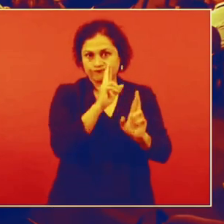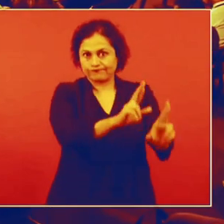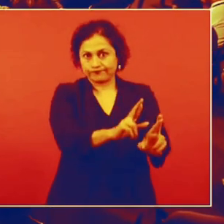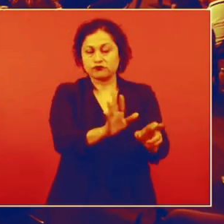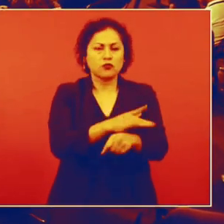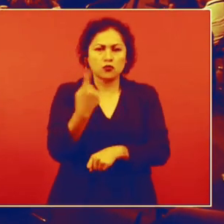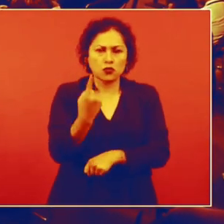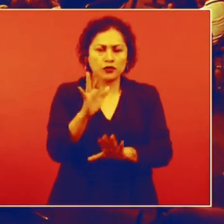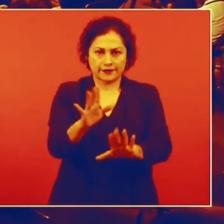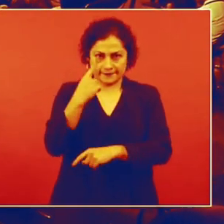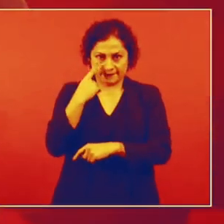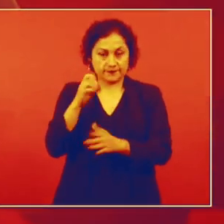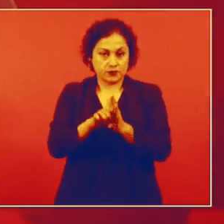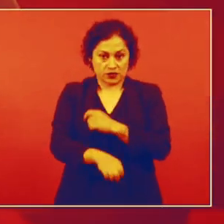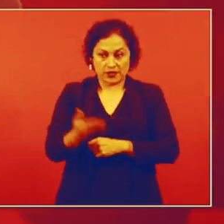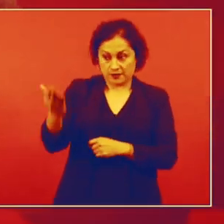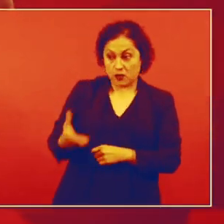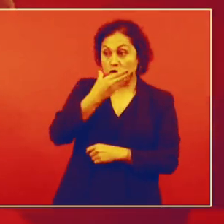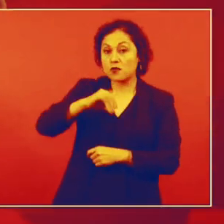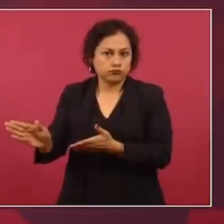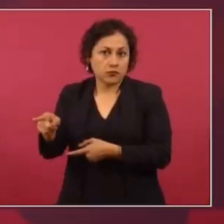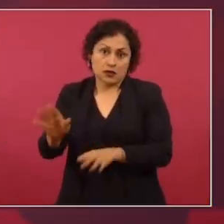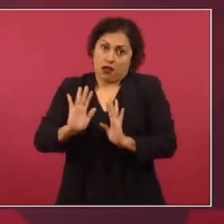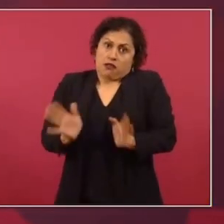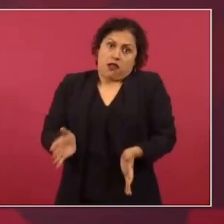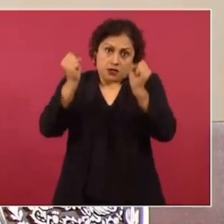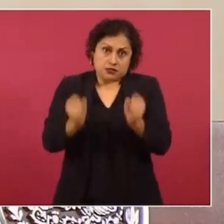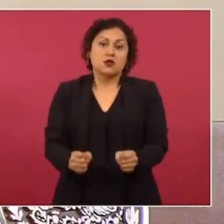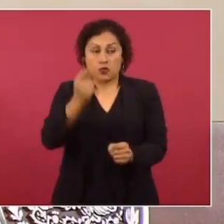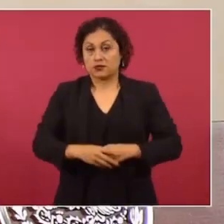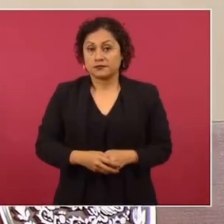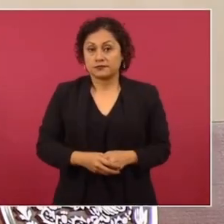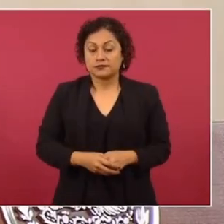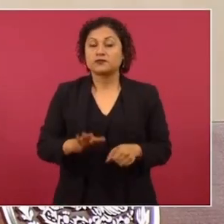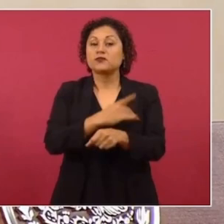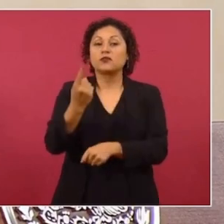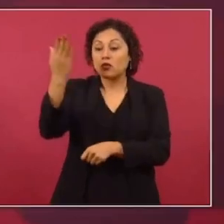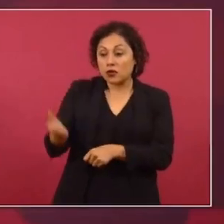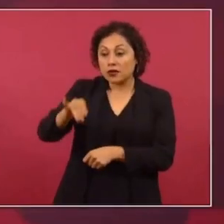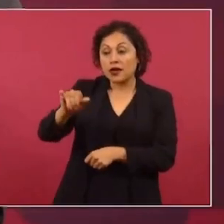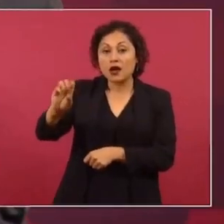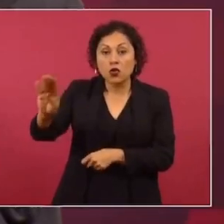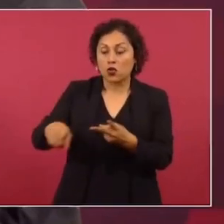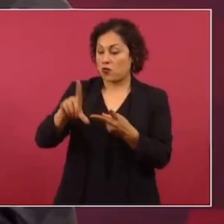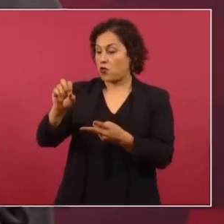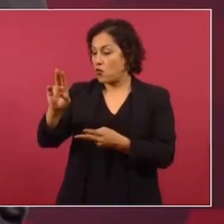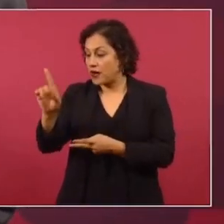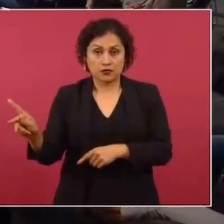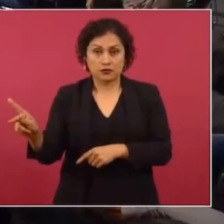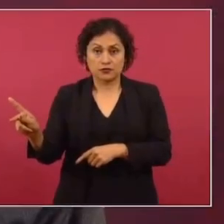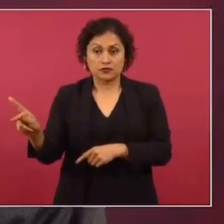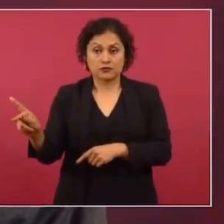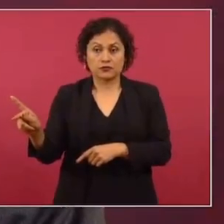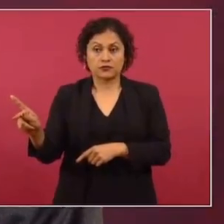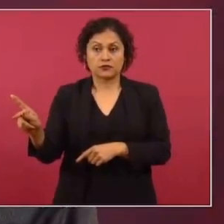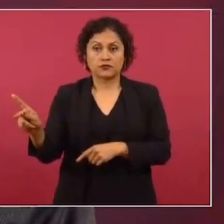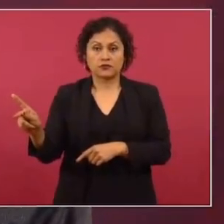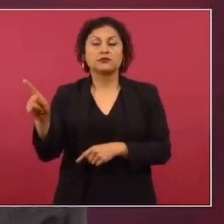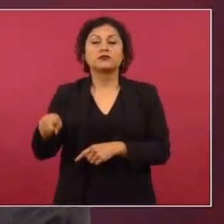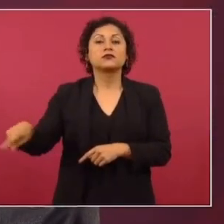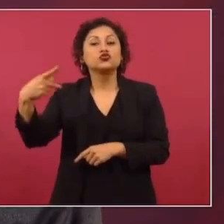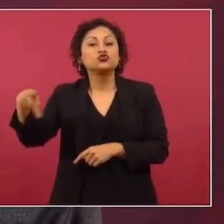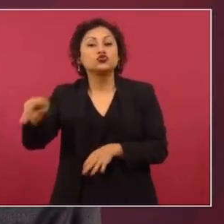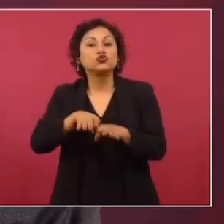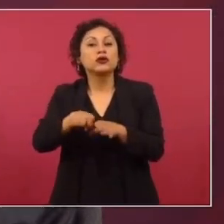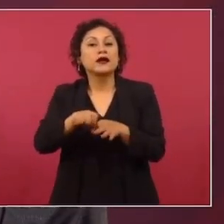Jacobo, ya es una garantía para el ciudadano. Porque Jacobo, como Lorenzo, como todos ellos, no tienen vocación